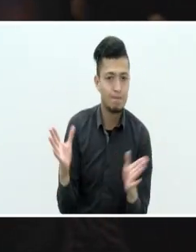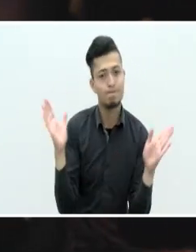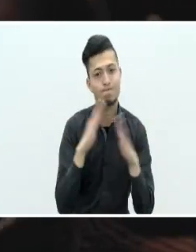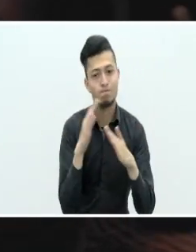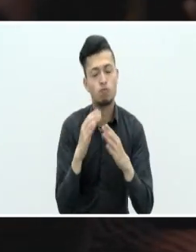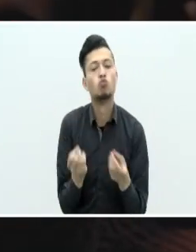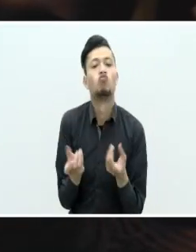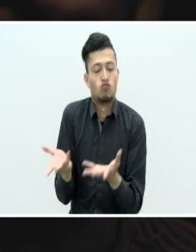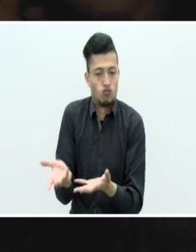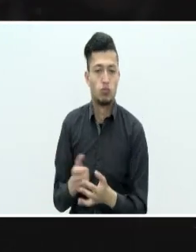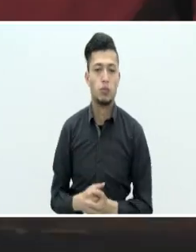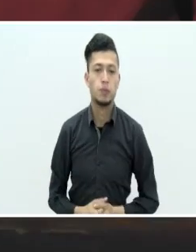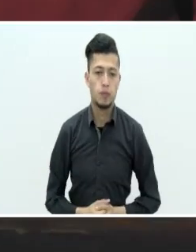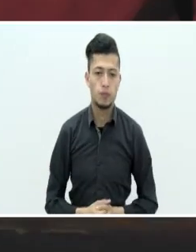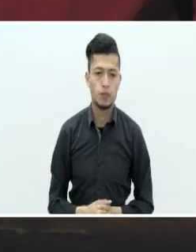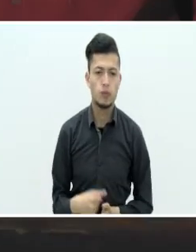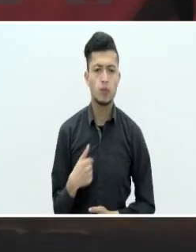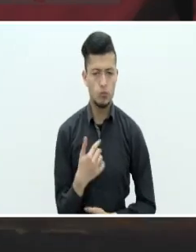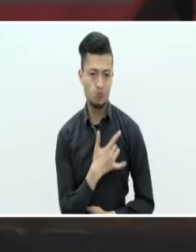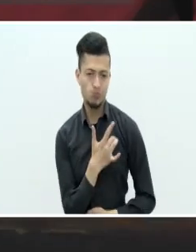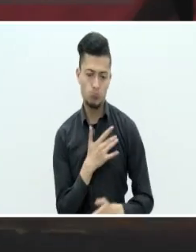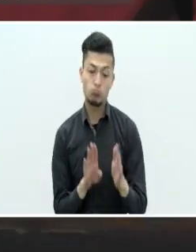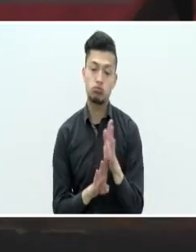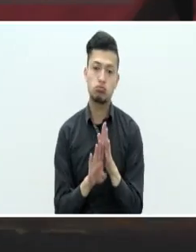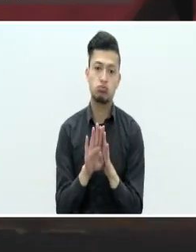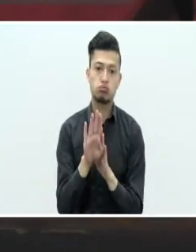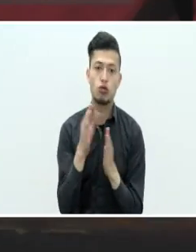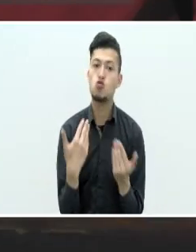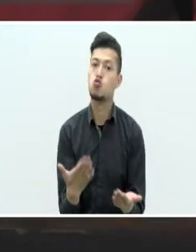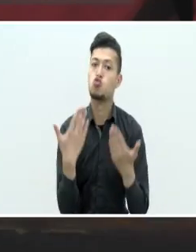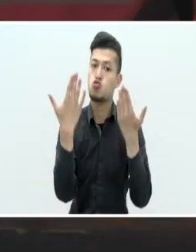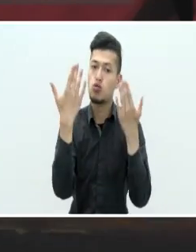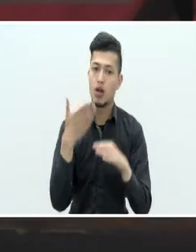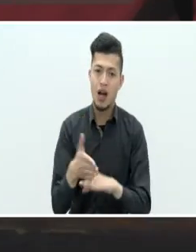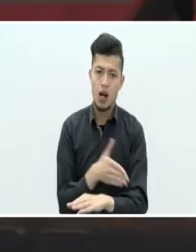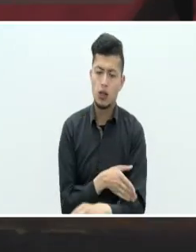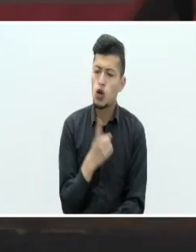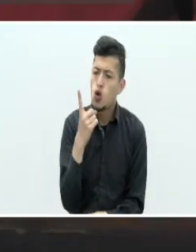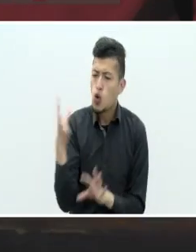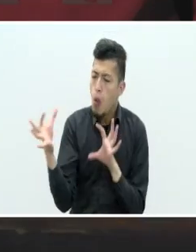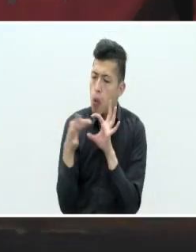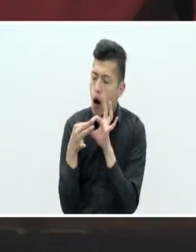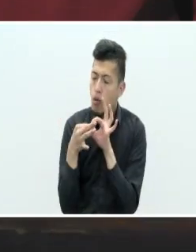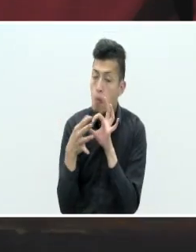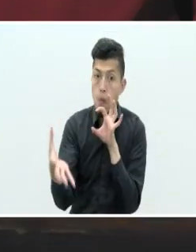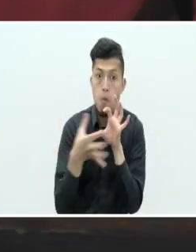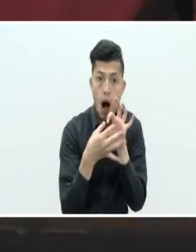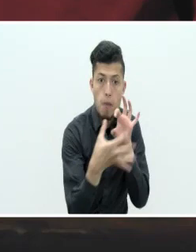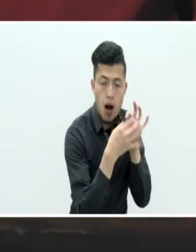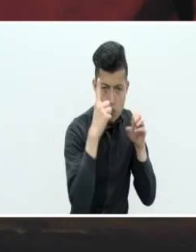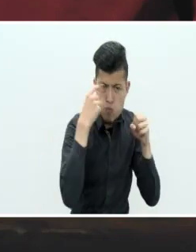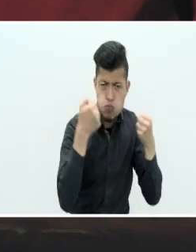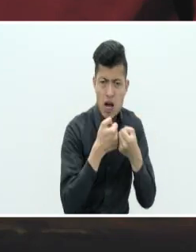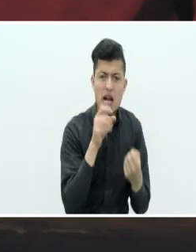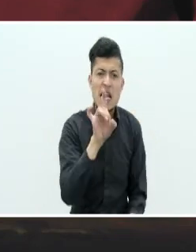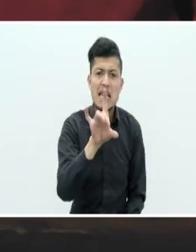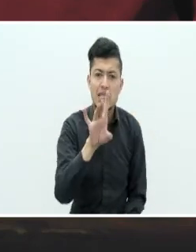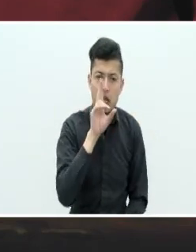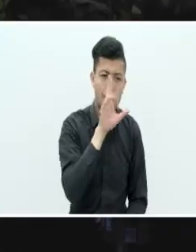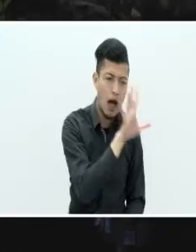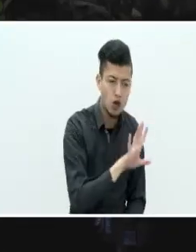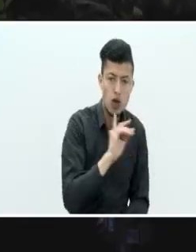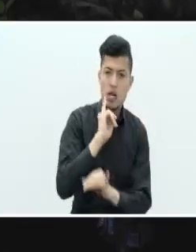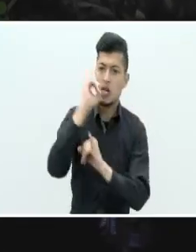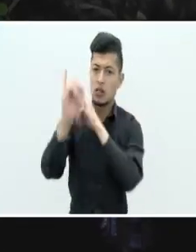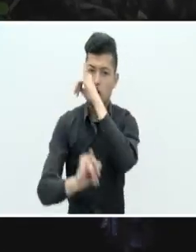que hemos crecido notablemente. Pasar de una alianza a más de 15 convenios nacionales e internacionales